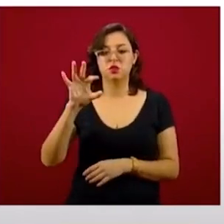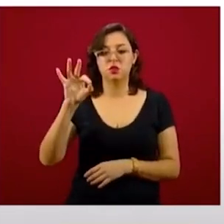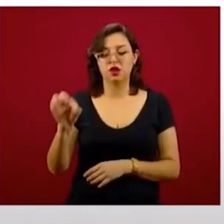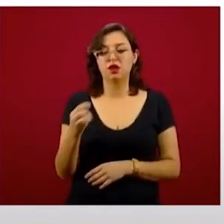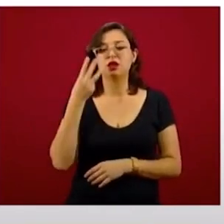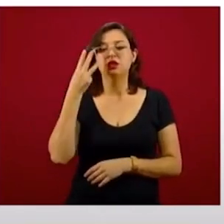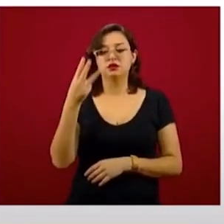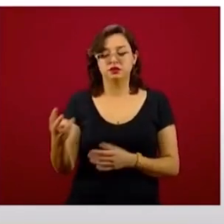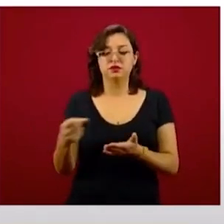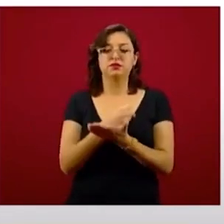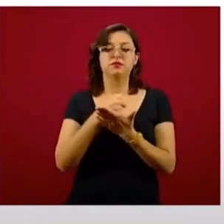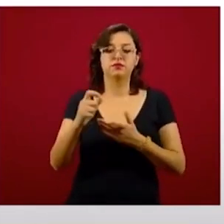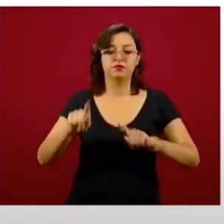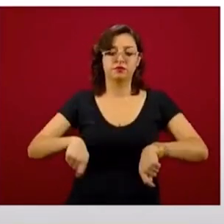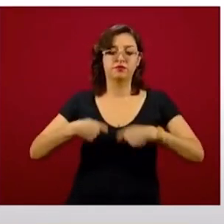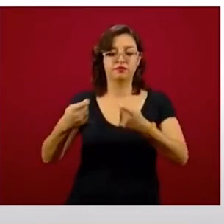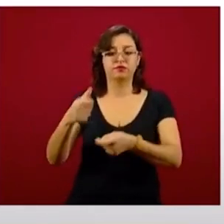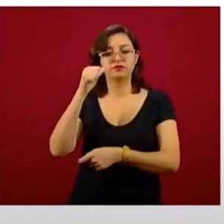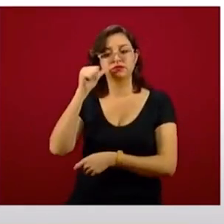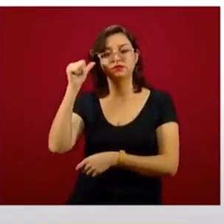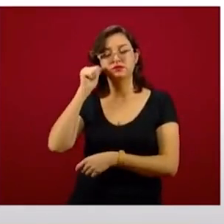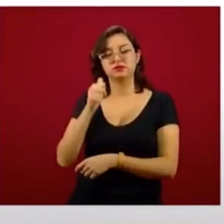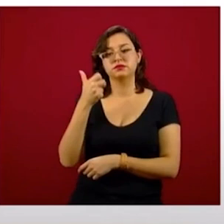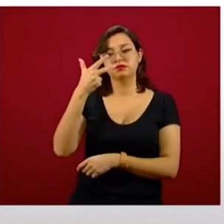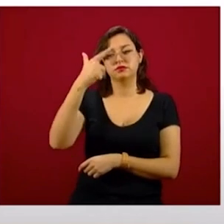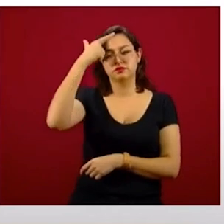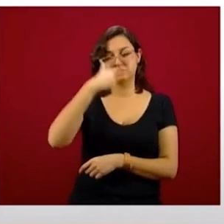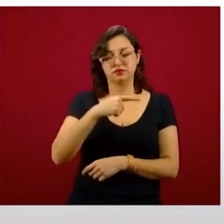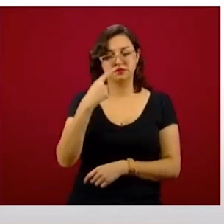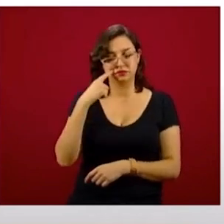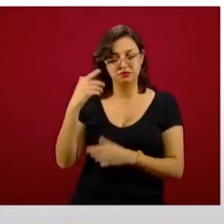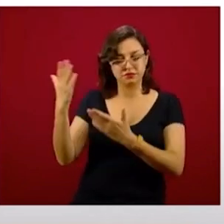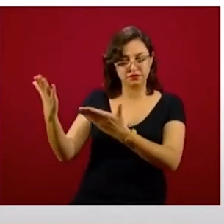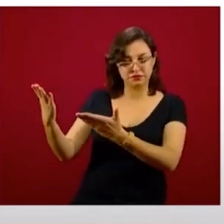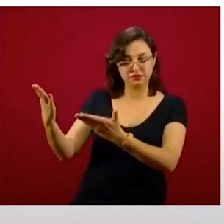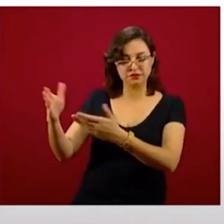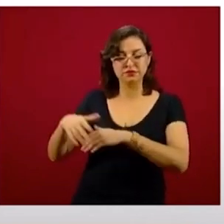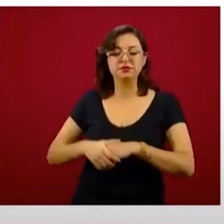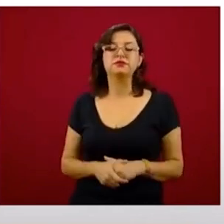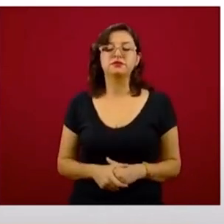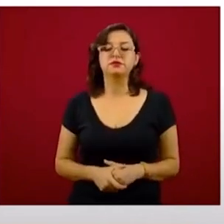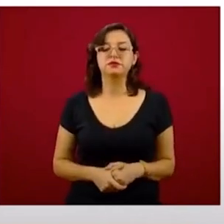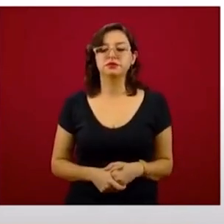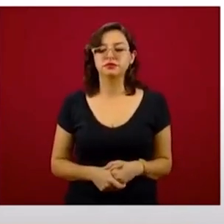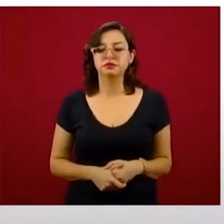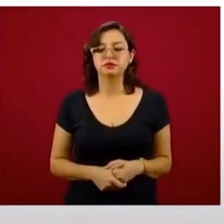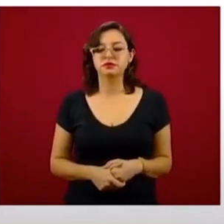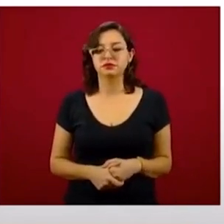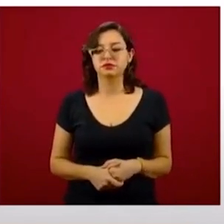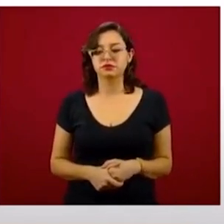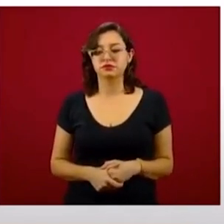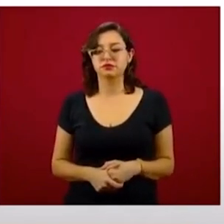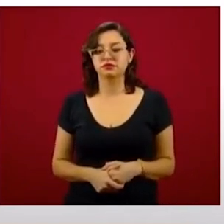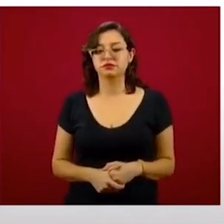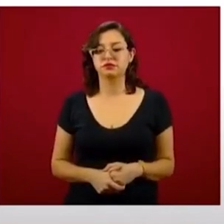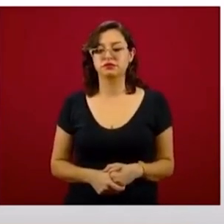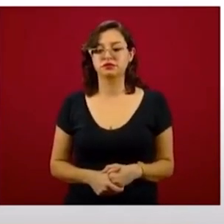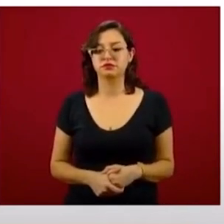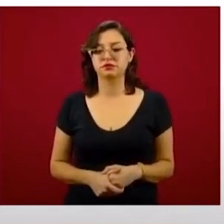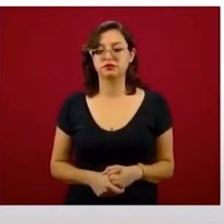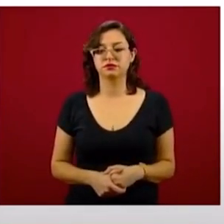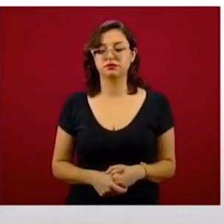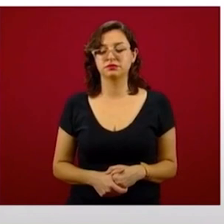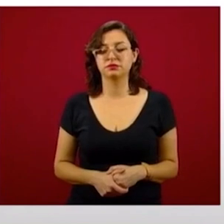es al corte de las ocho de la noche del día de ayer. Esto quiere decir que estamos nosotros a un tercio de la